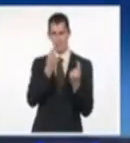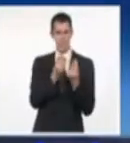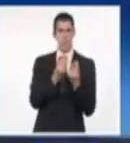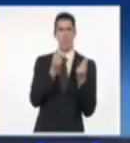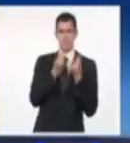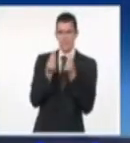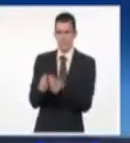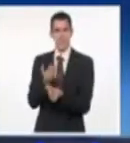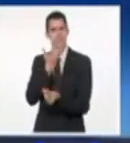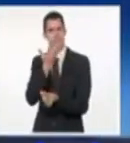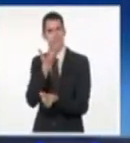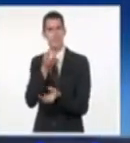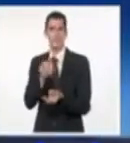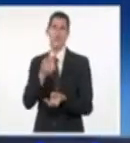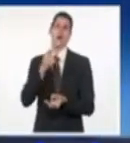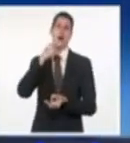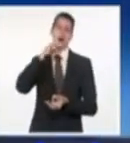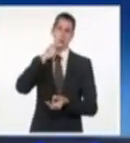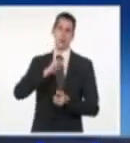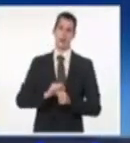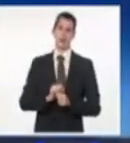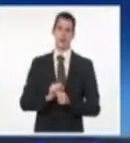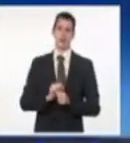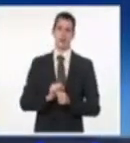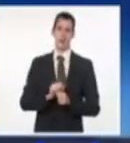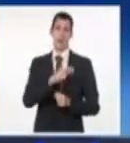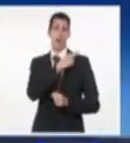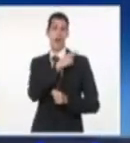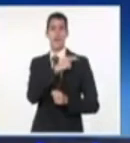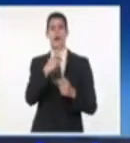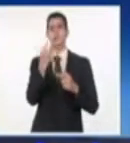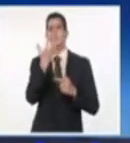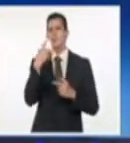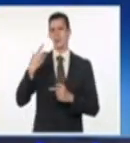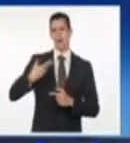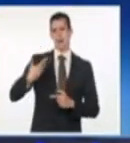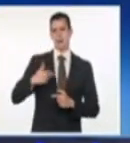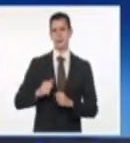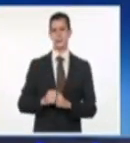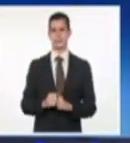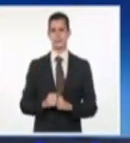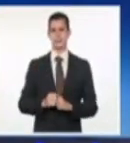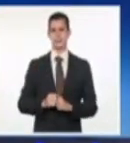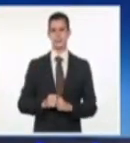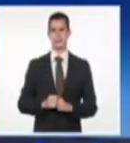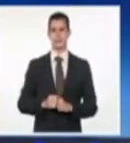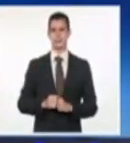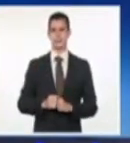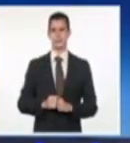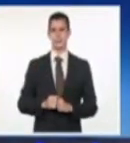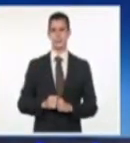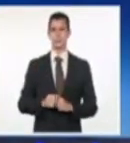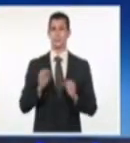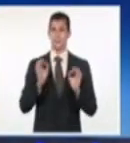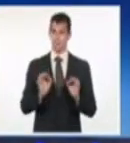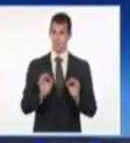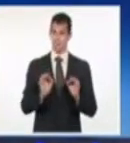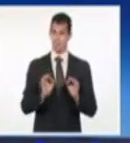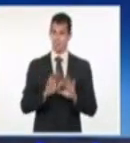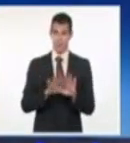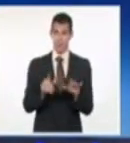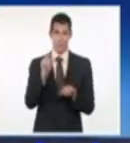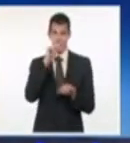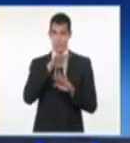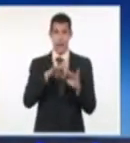vía la ciudadana argentina, su madrina, Micaela Hierro Dori. Los tres documentos, repito, en minutos disponibles